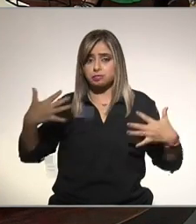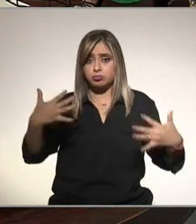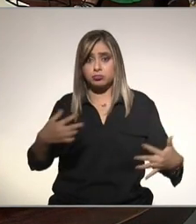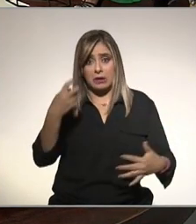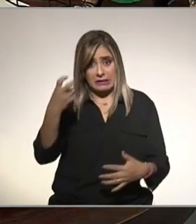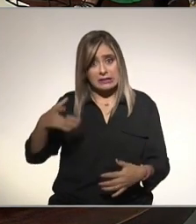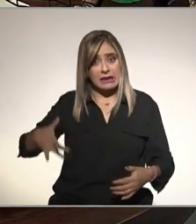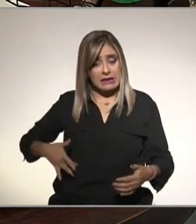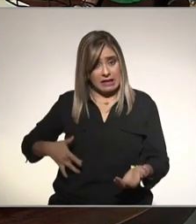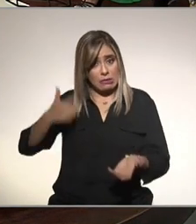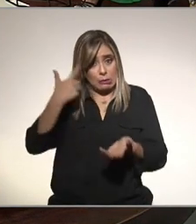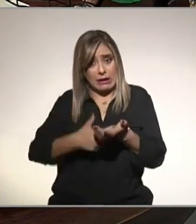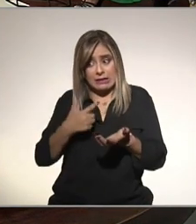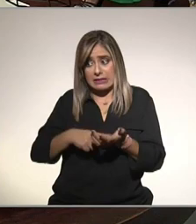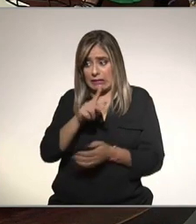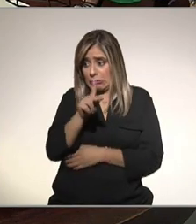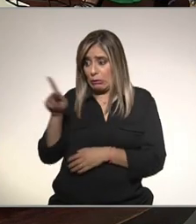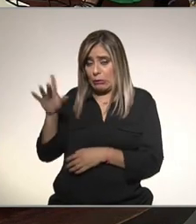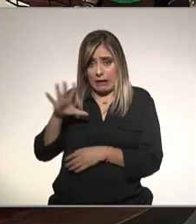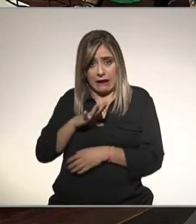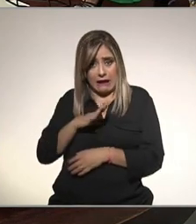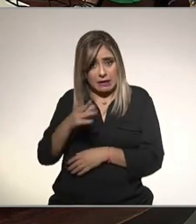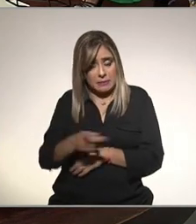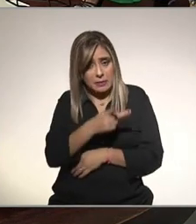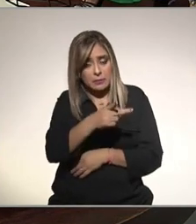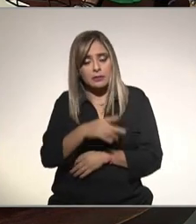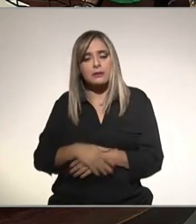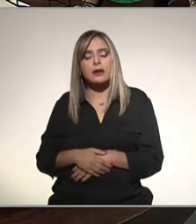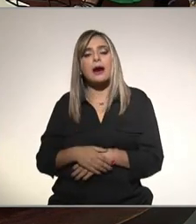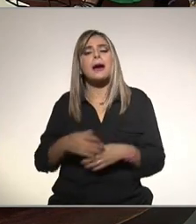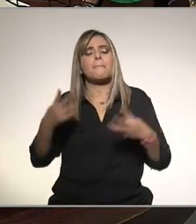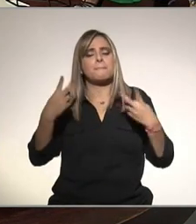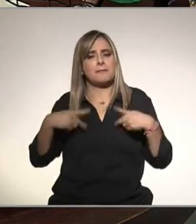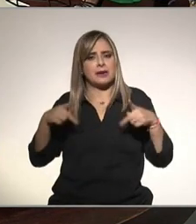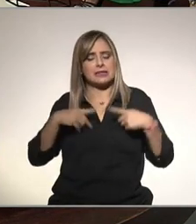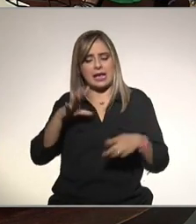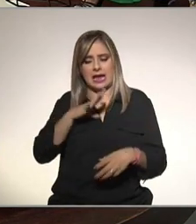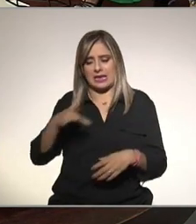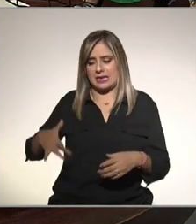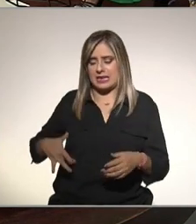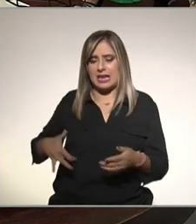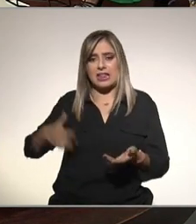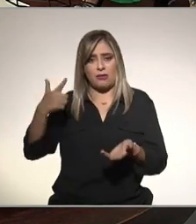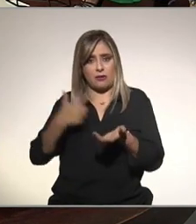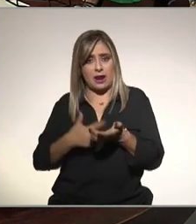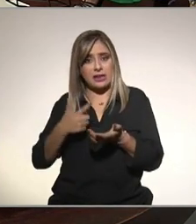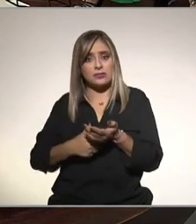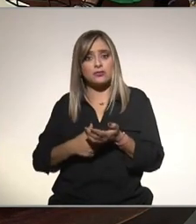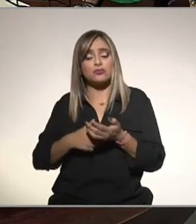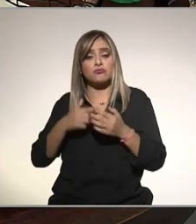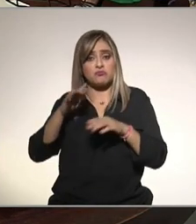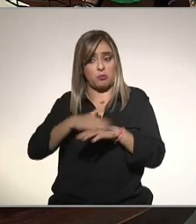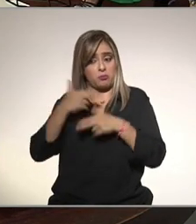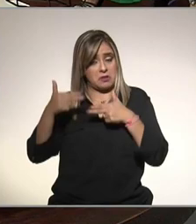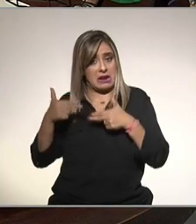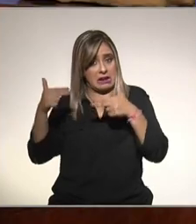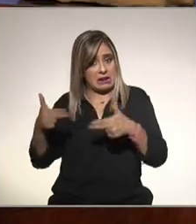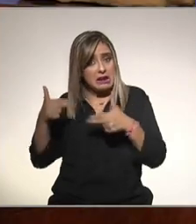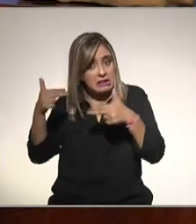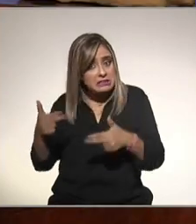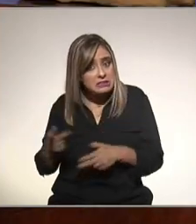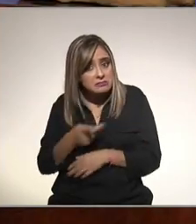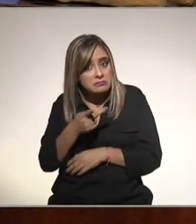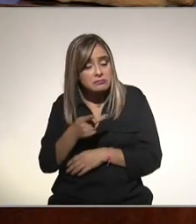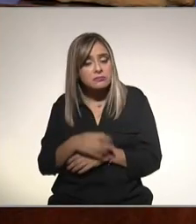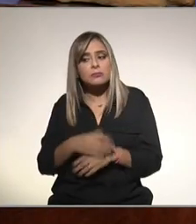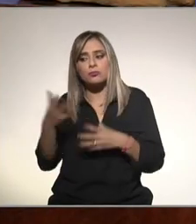tendrán hígado graso y qué porcentaje de las personas que tienen hígado graso son de origen genético porque